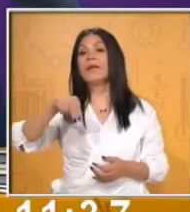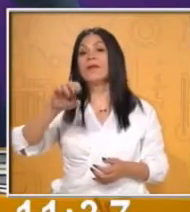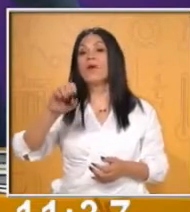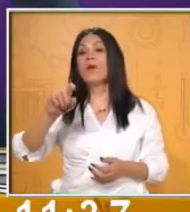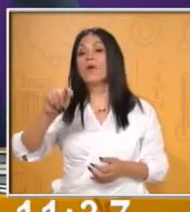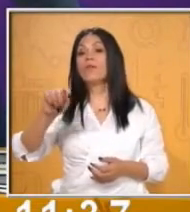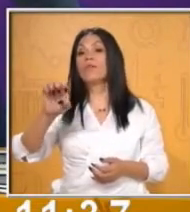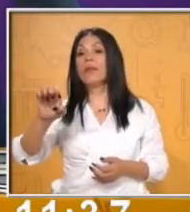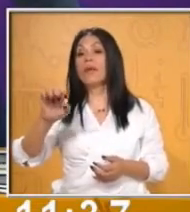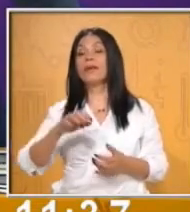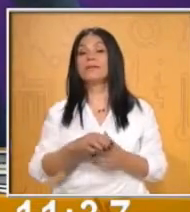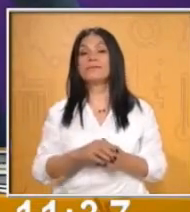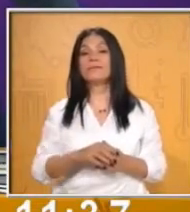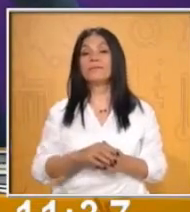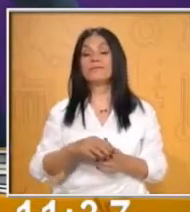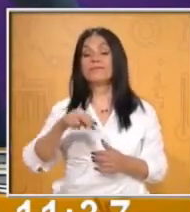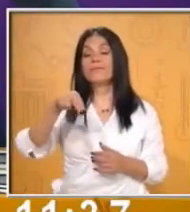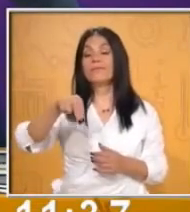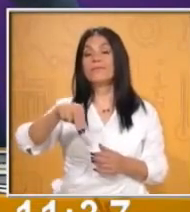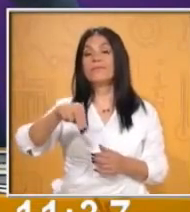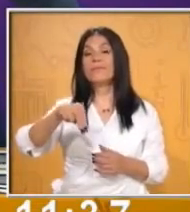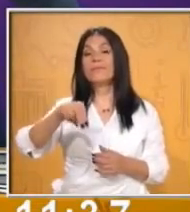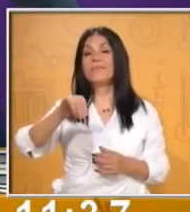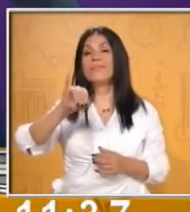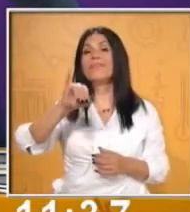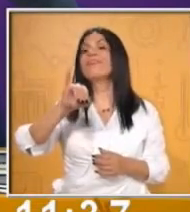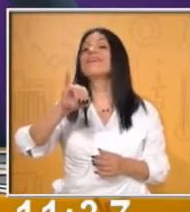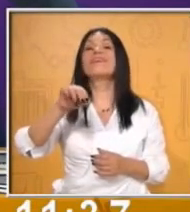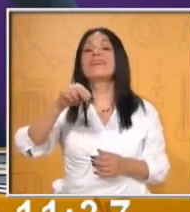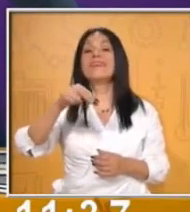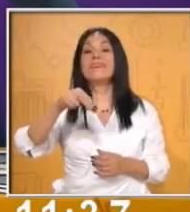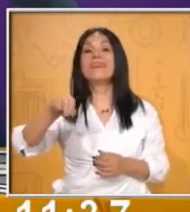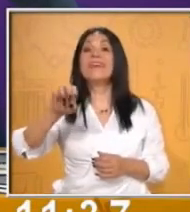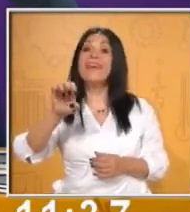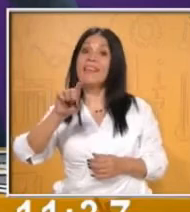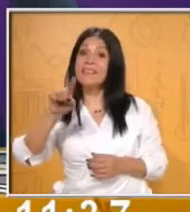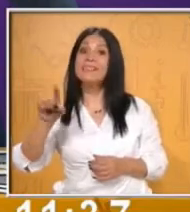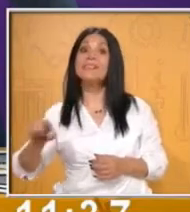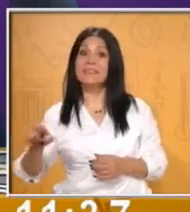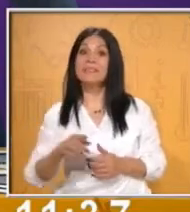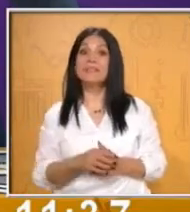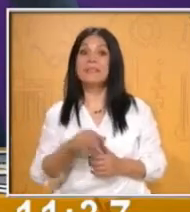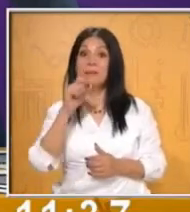Que también quieren jugar con nosotros. Y otra podría ser... Niñez.